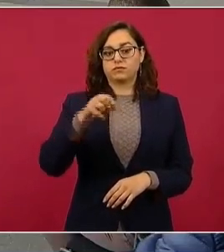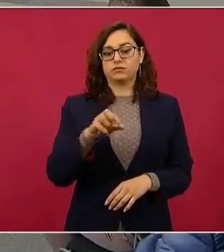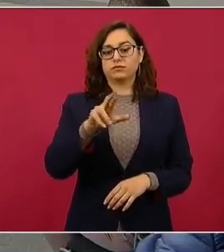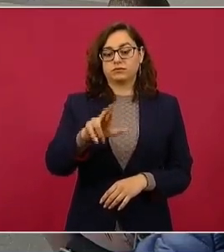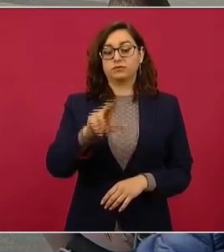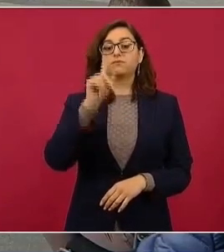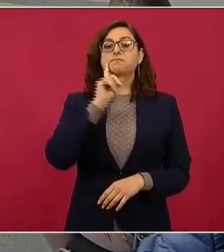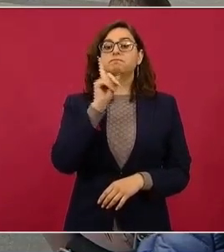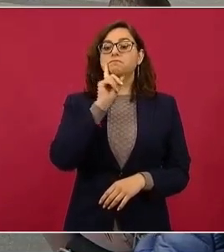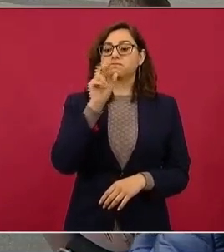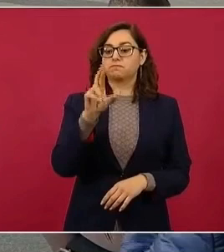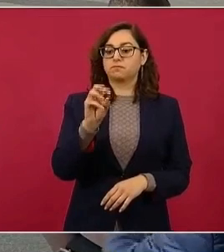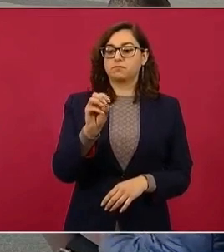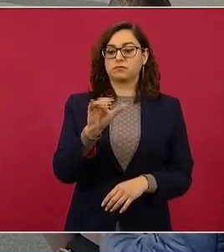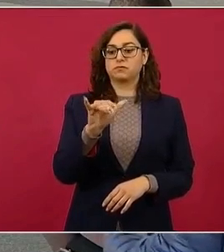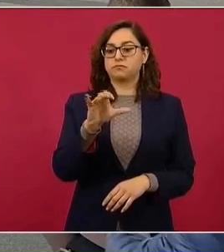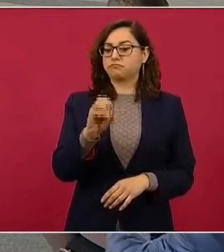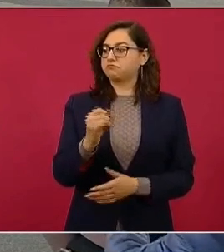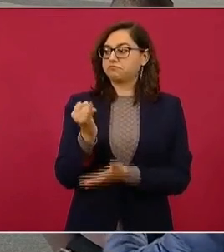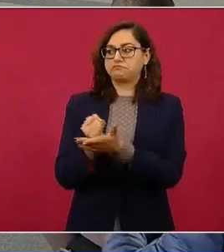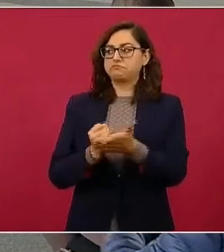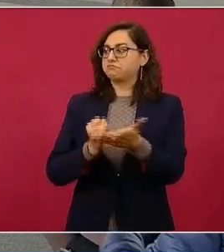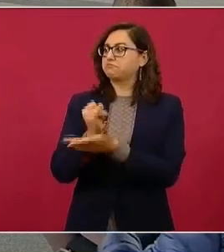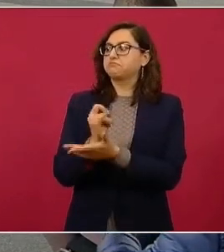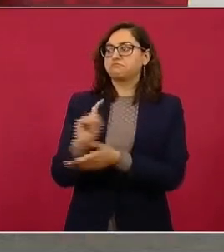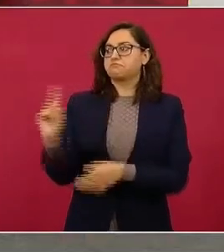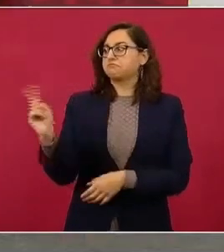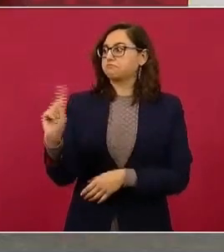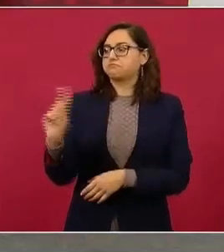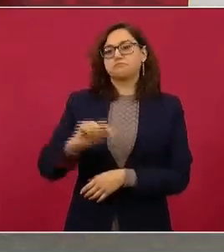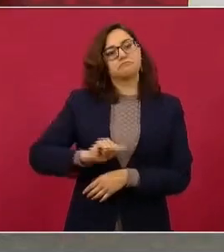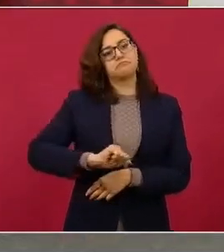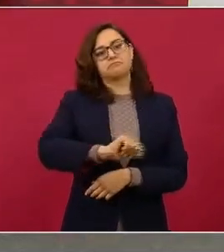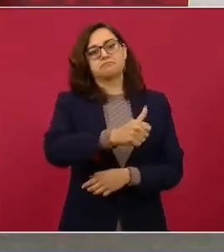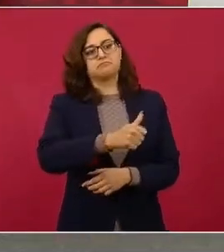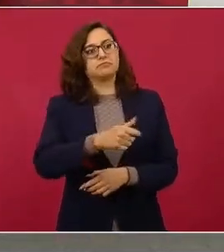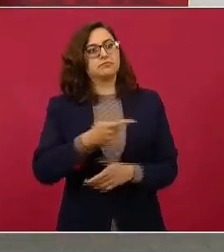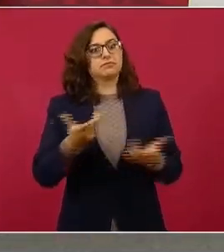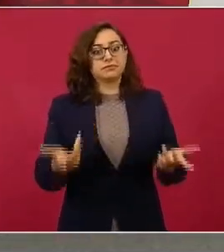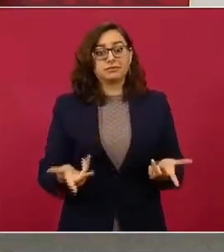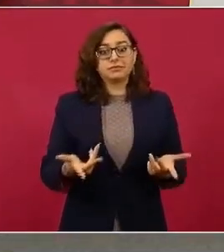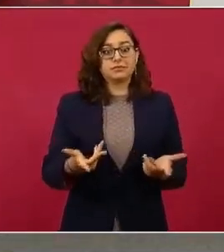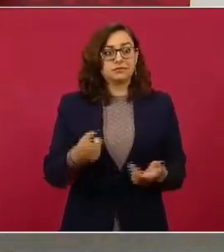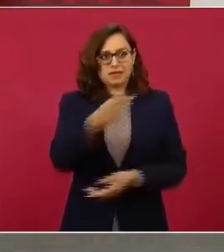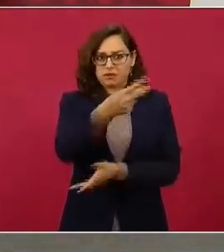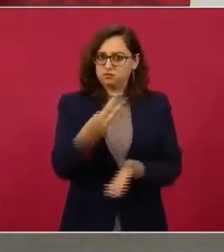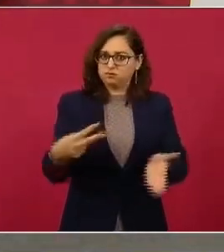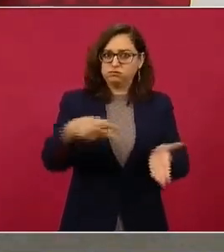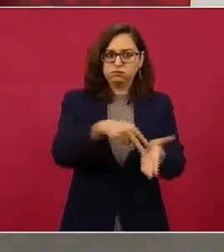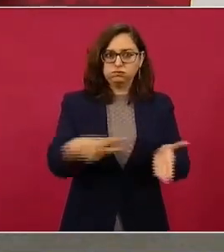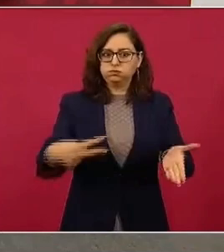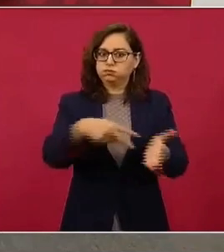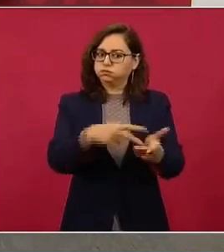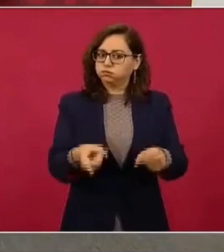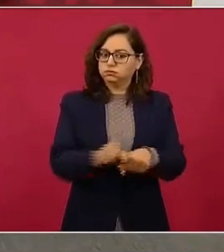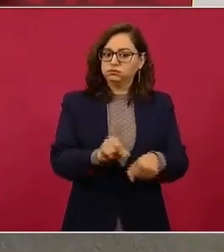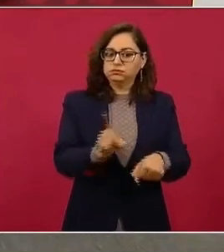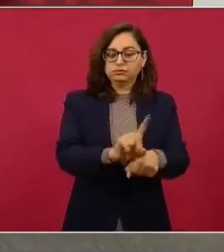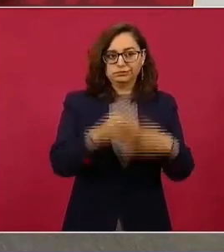Rocío. Y ahí está, todos los días en la obra, y miren eso.